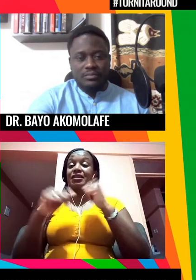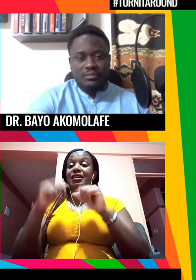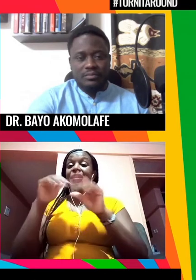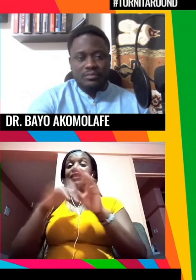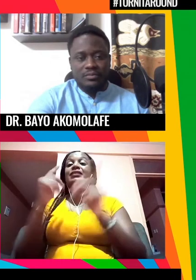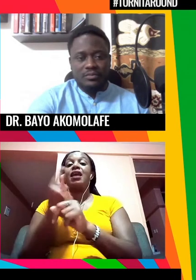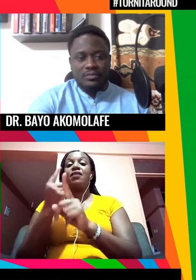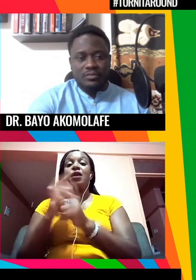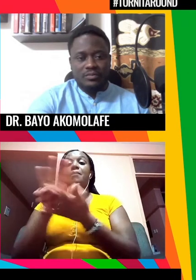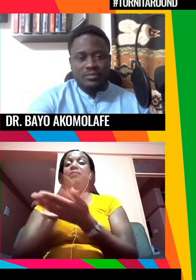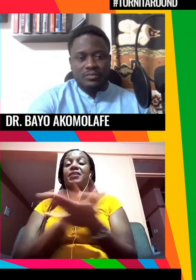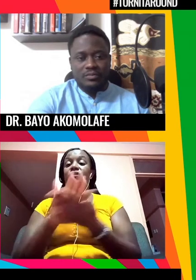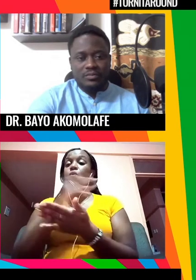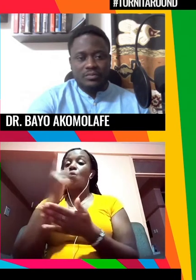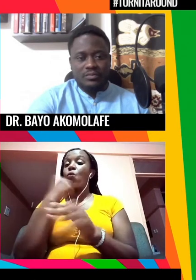que van en la misma dirección